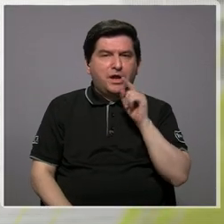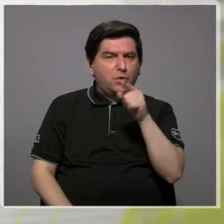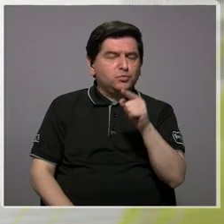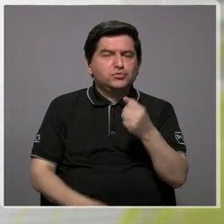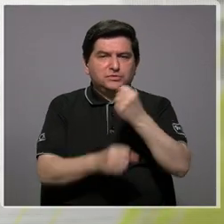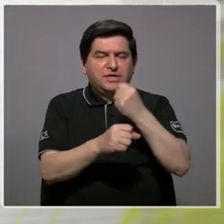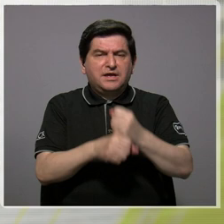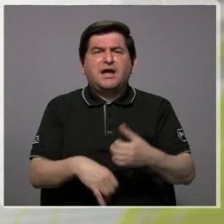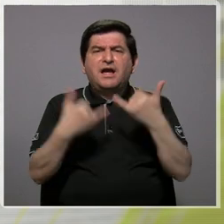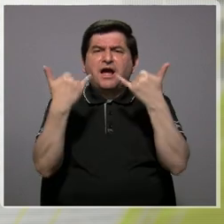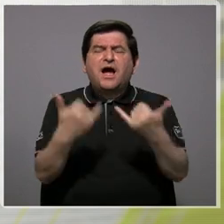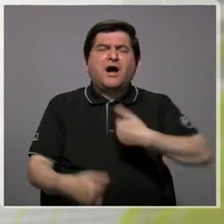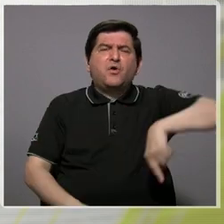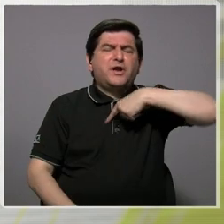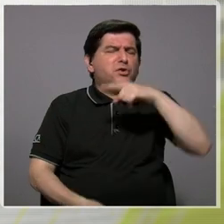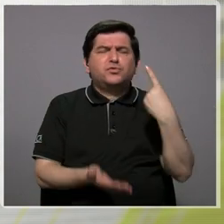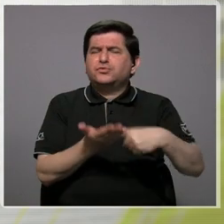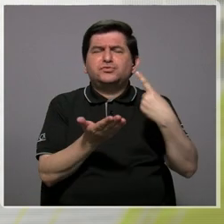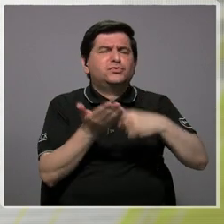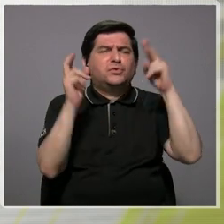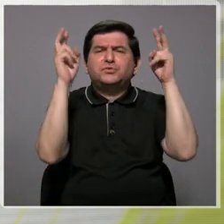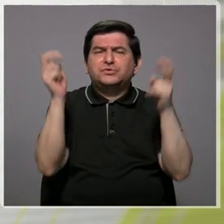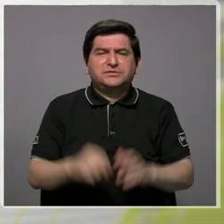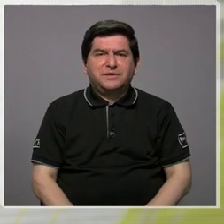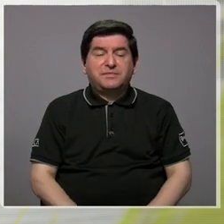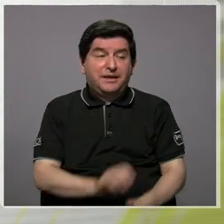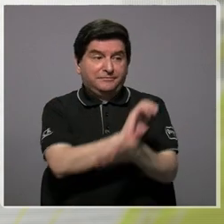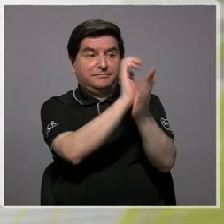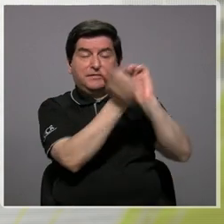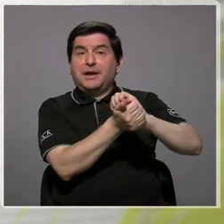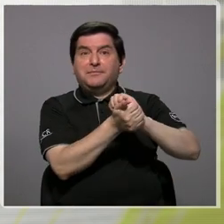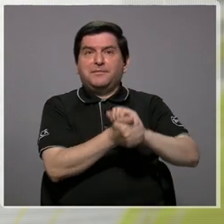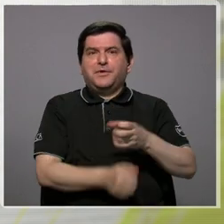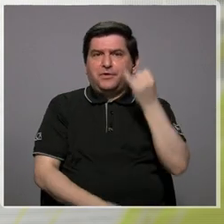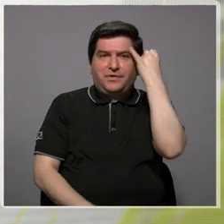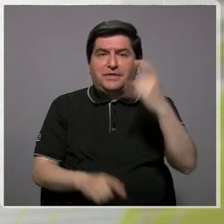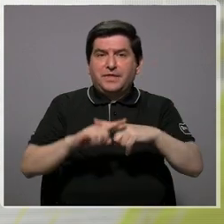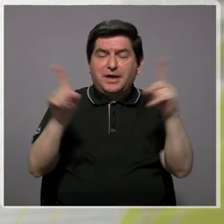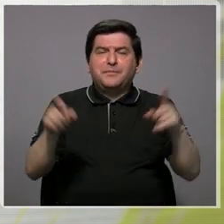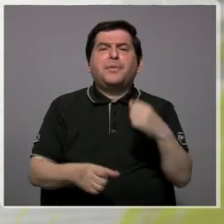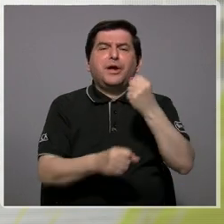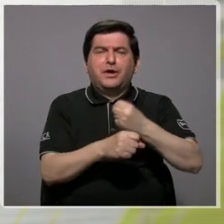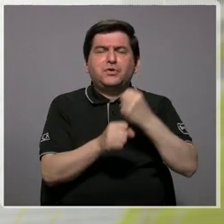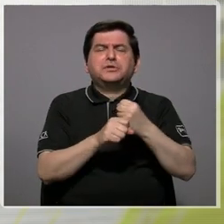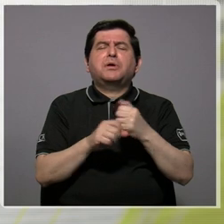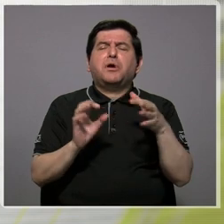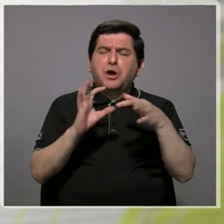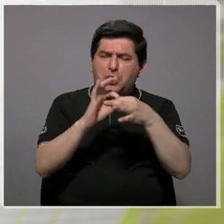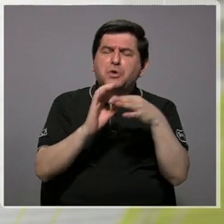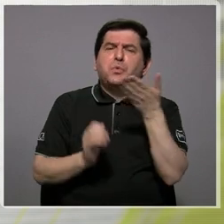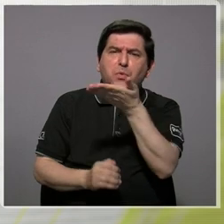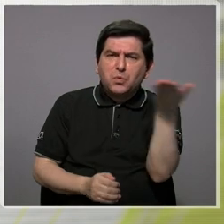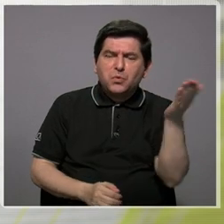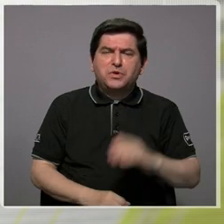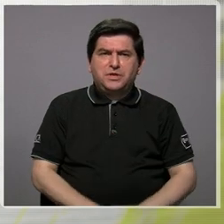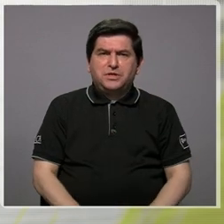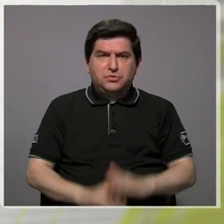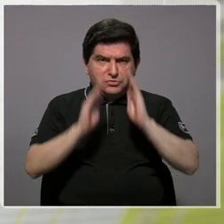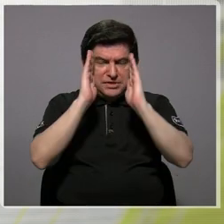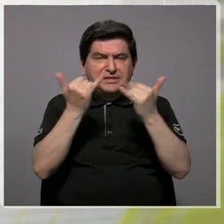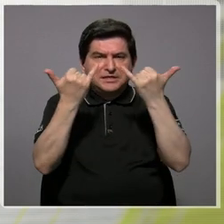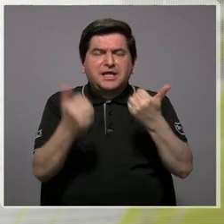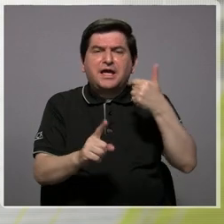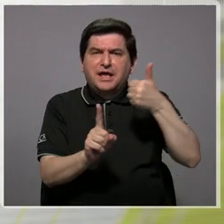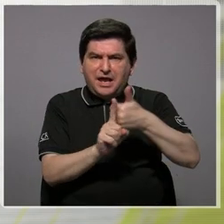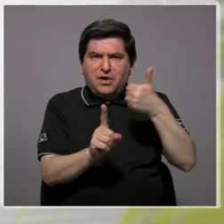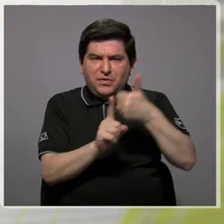dice, no, ahorita no estamos para discutir este tema, cambiando el tema, y dice, pero si vamos a trabajar con ustedes, vamos a atendernos, es más, ahorita mismo